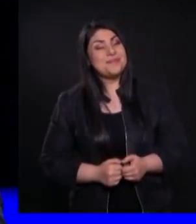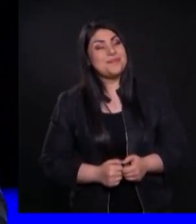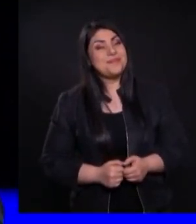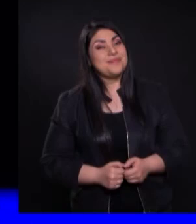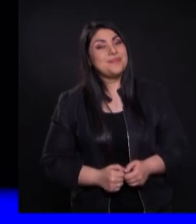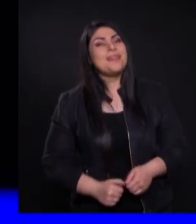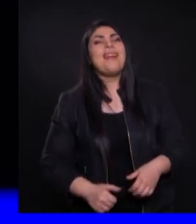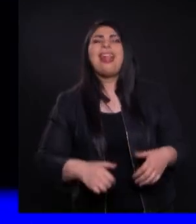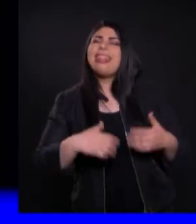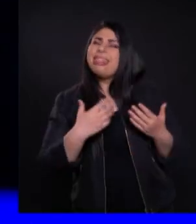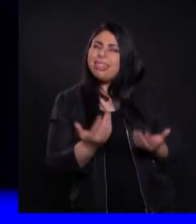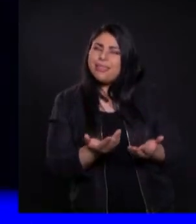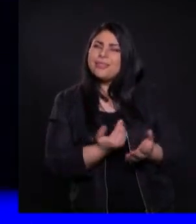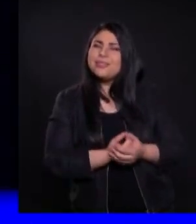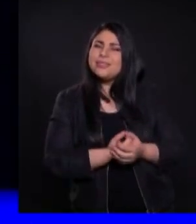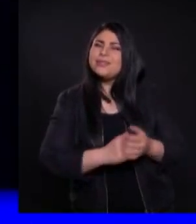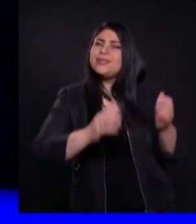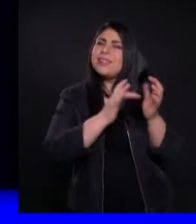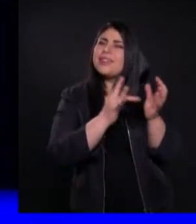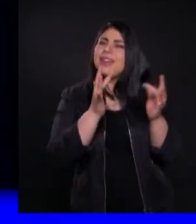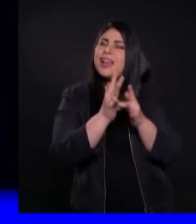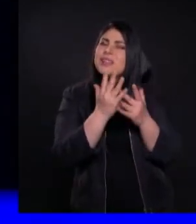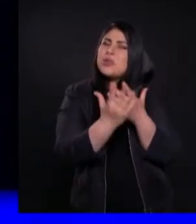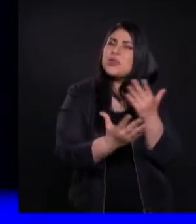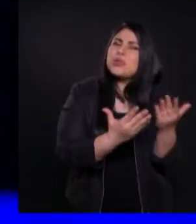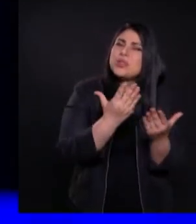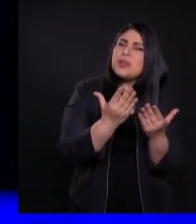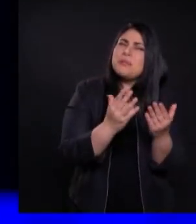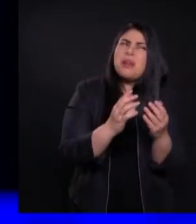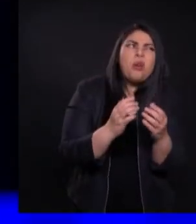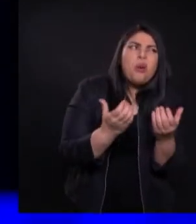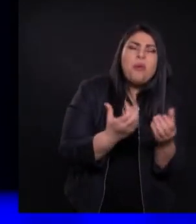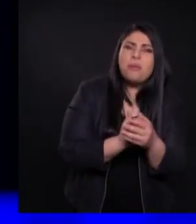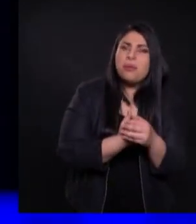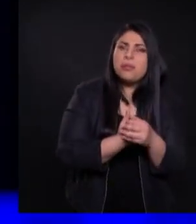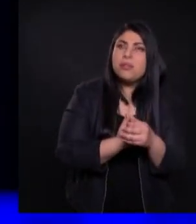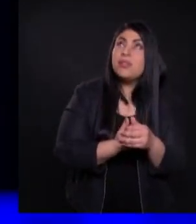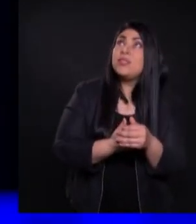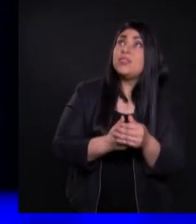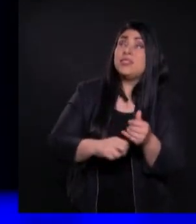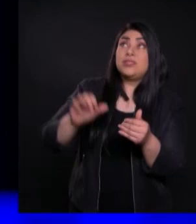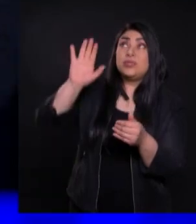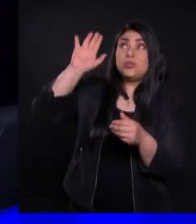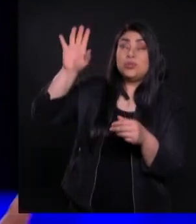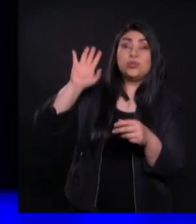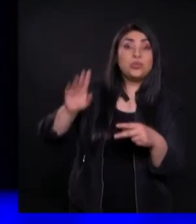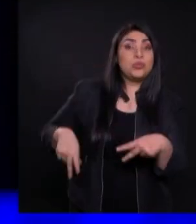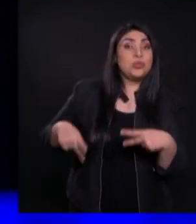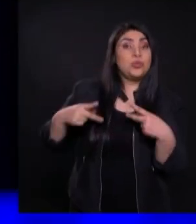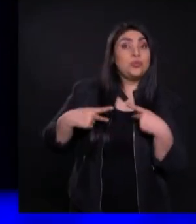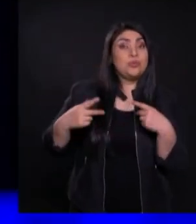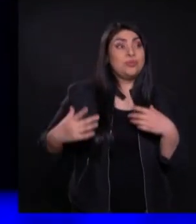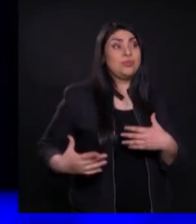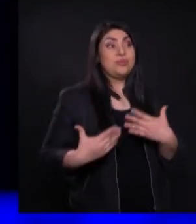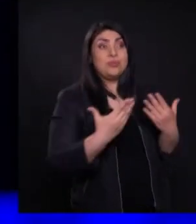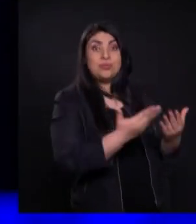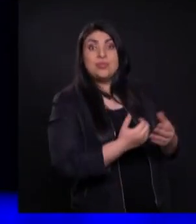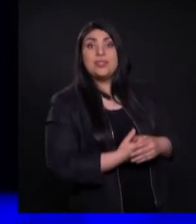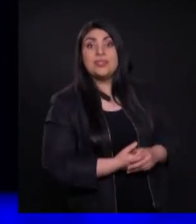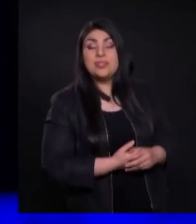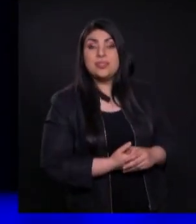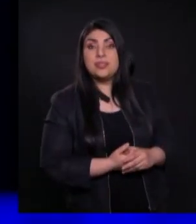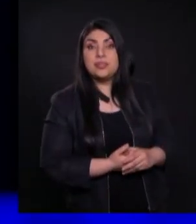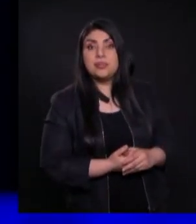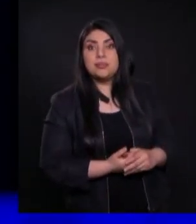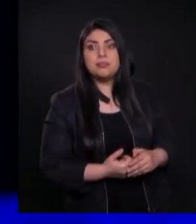Entonces ¿Cómo servía Jesús? Dando su vida Yo me ponía a pensar Y decía Señor Pero realmente Ese sacrificio Ya ninguno de nosotros Lo podemos hacer